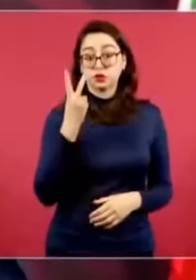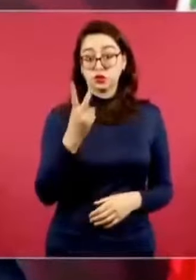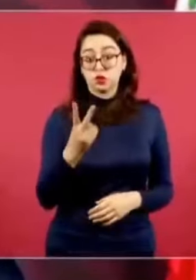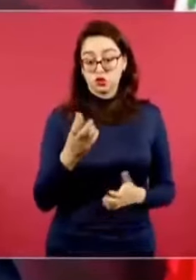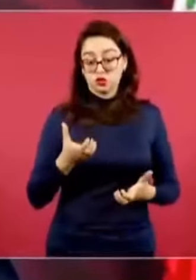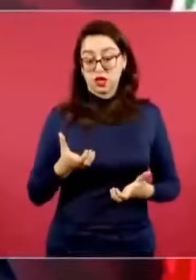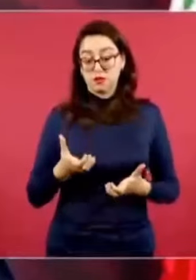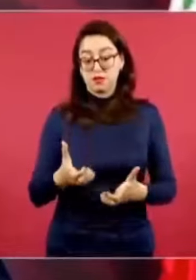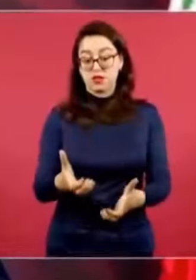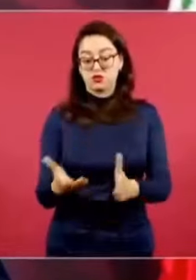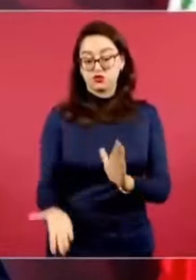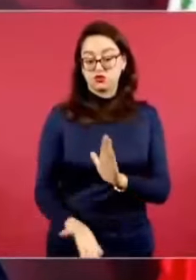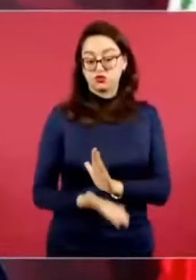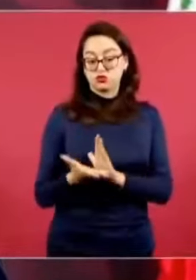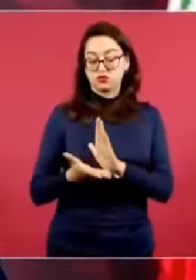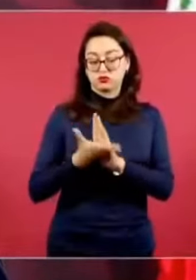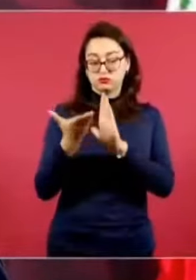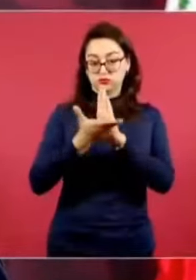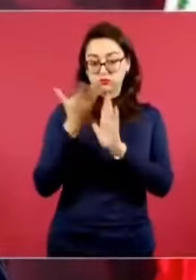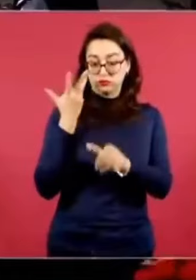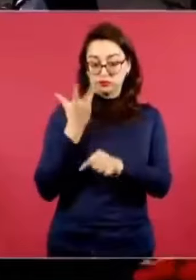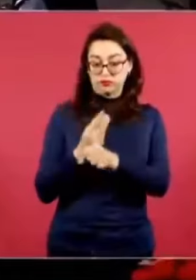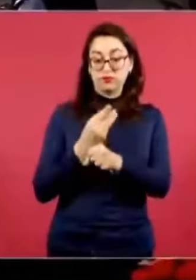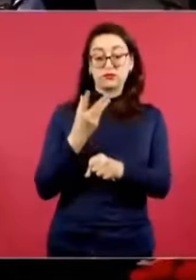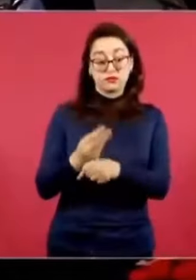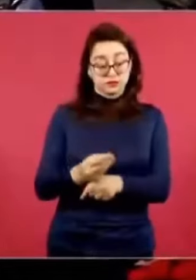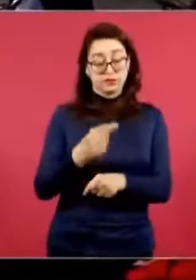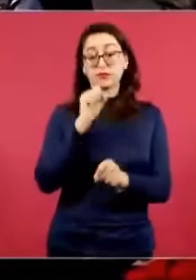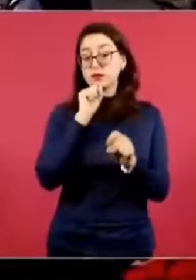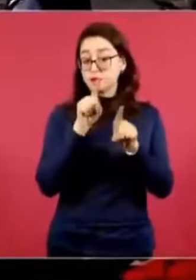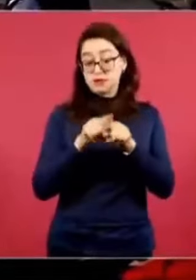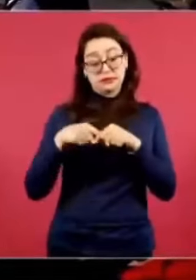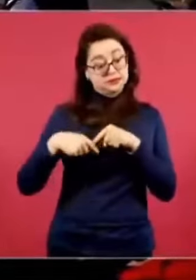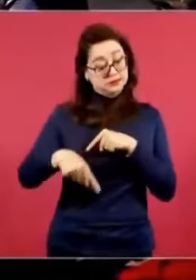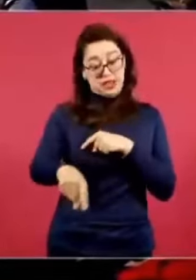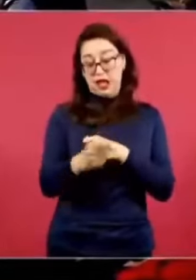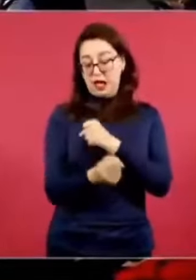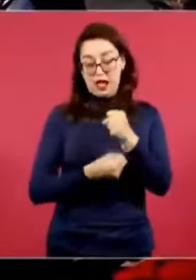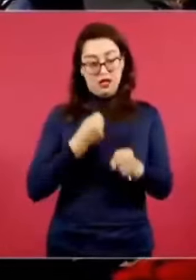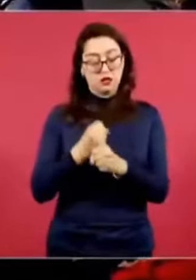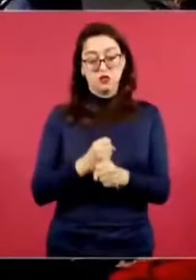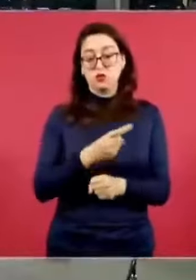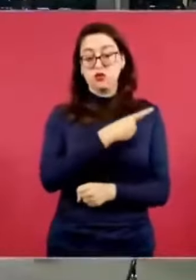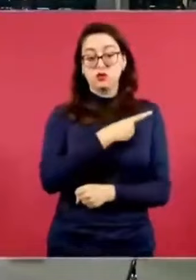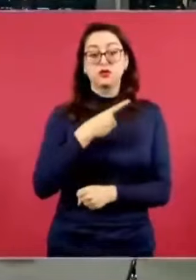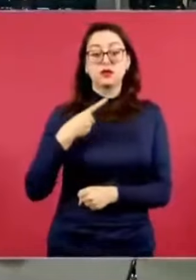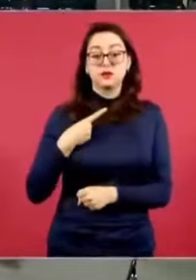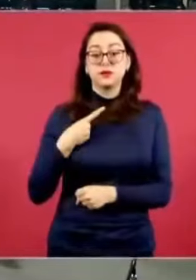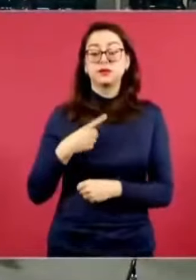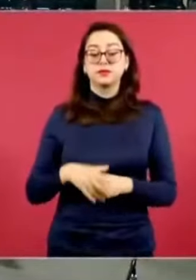que tenemos que terminar antes de concluir. Son 32 mil